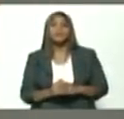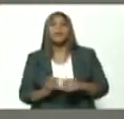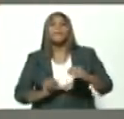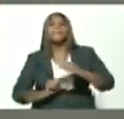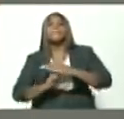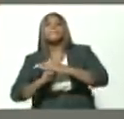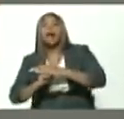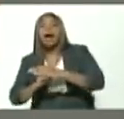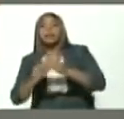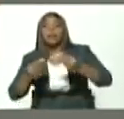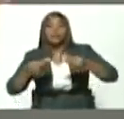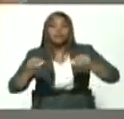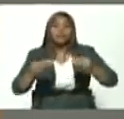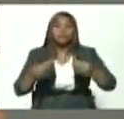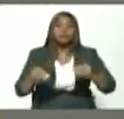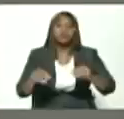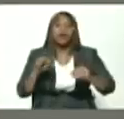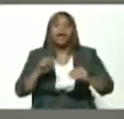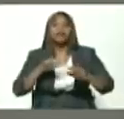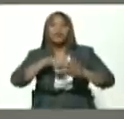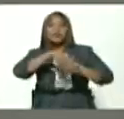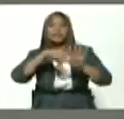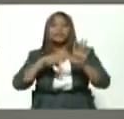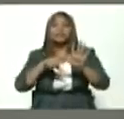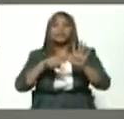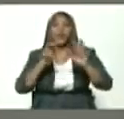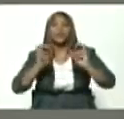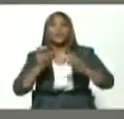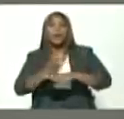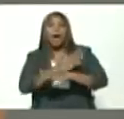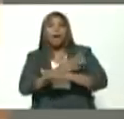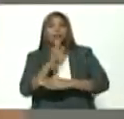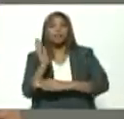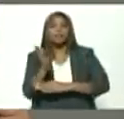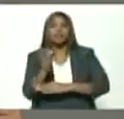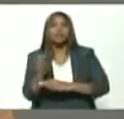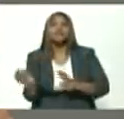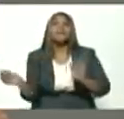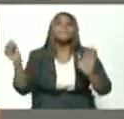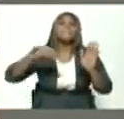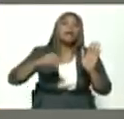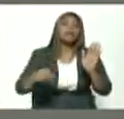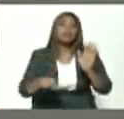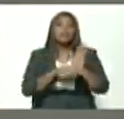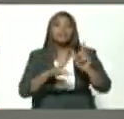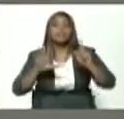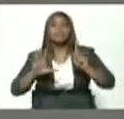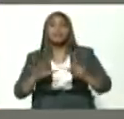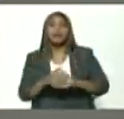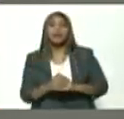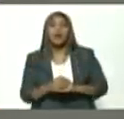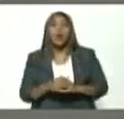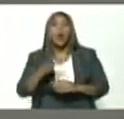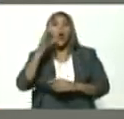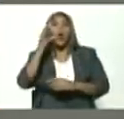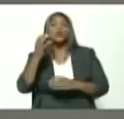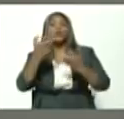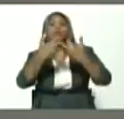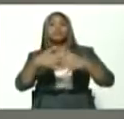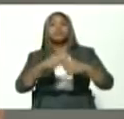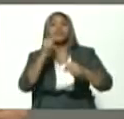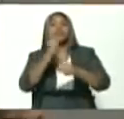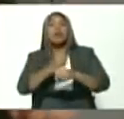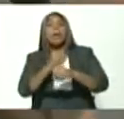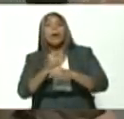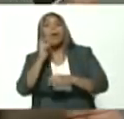en el sustento material de estos cinco puntos anteriores en ese sentido queremos incorporar para la agenda los consejos productivos de trabajadores y